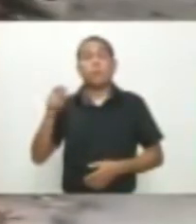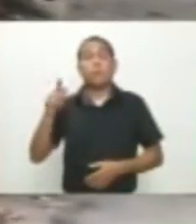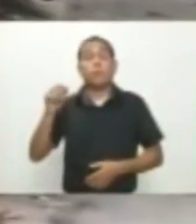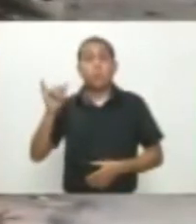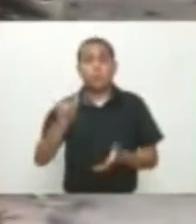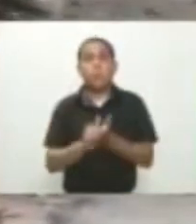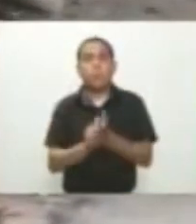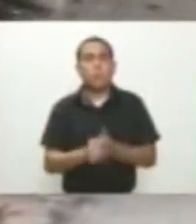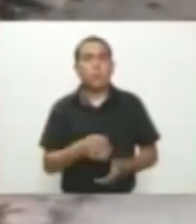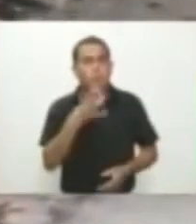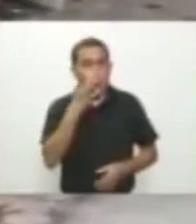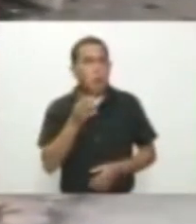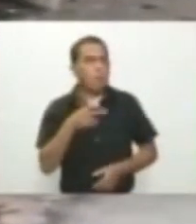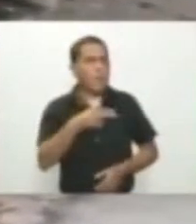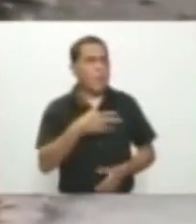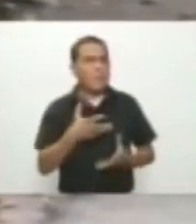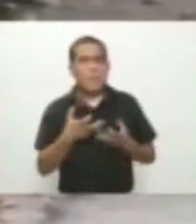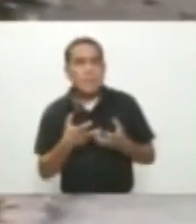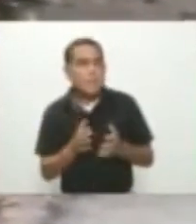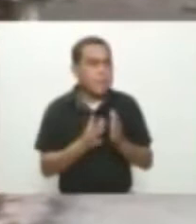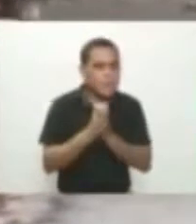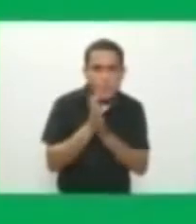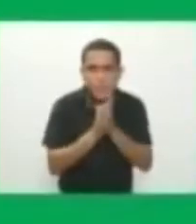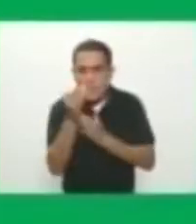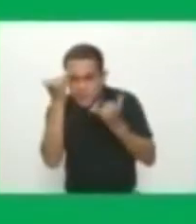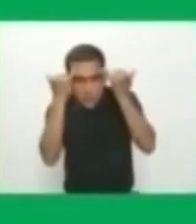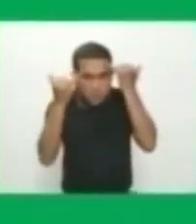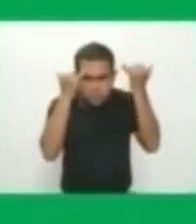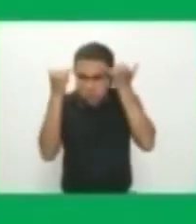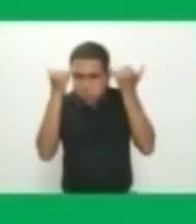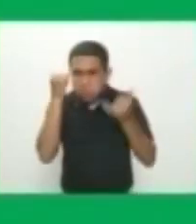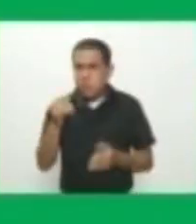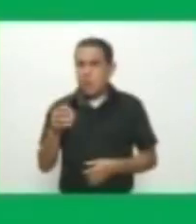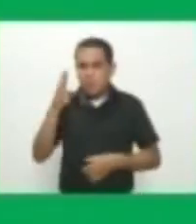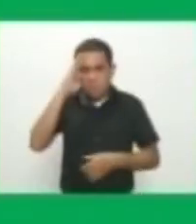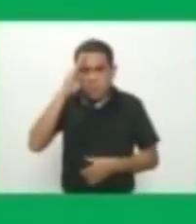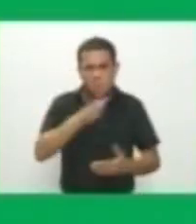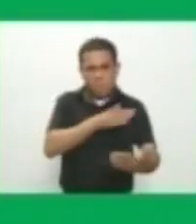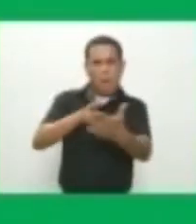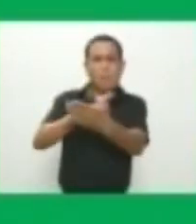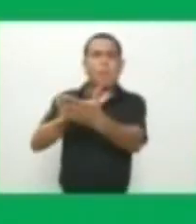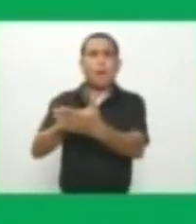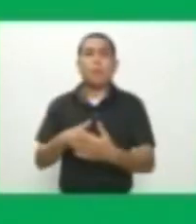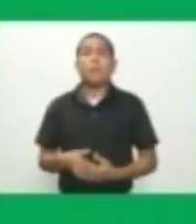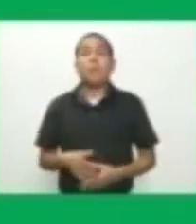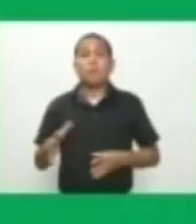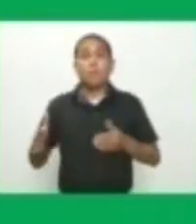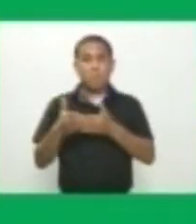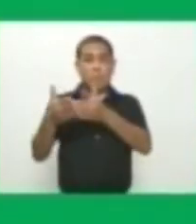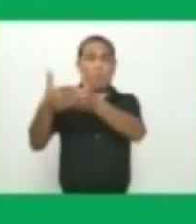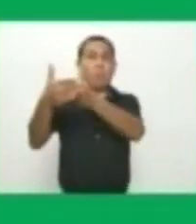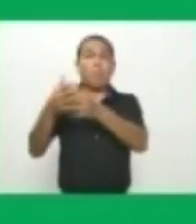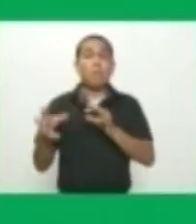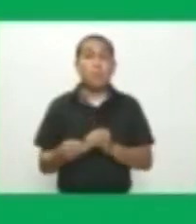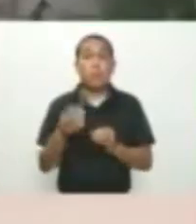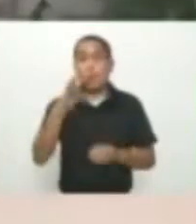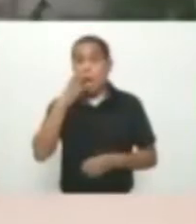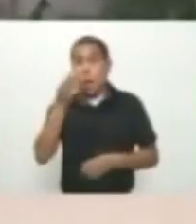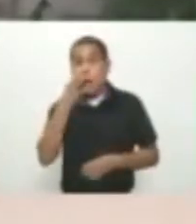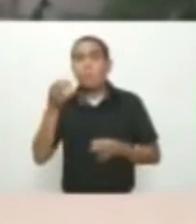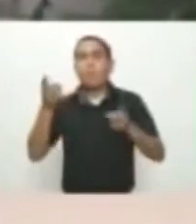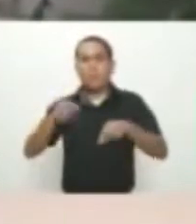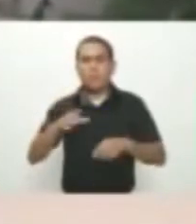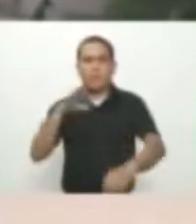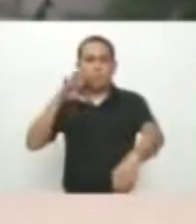quien estaría planeando un nuevo atentado contra los policías También se capturó a Bran Suárez Cantillo alias el Bran, sicario del grupo criminal